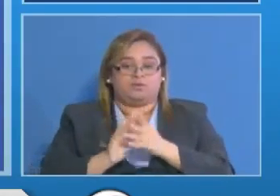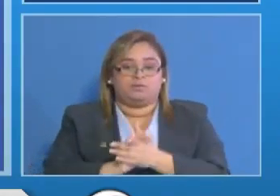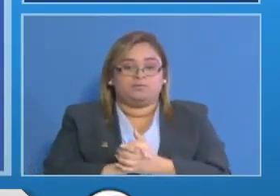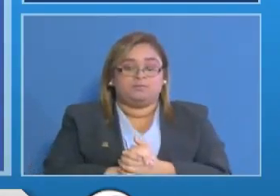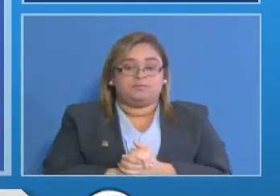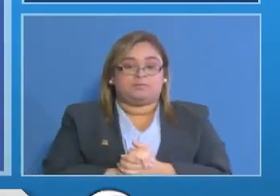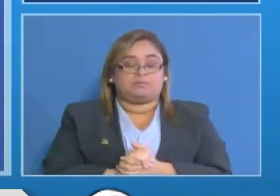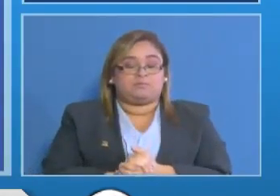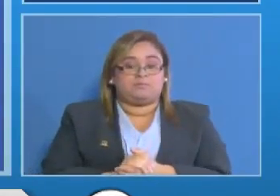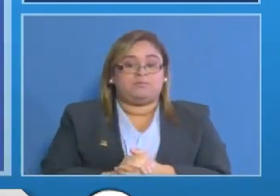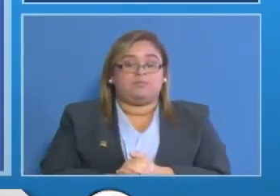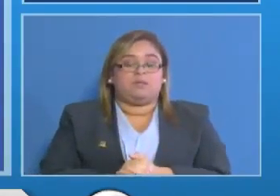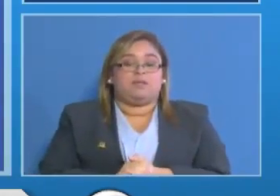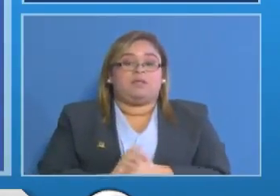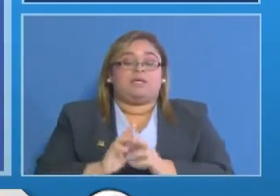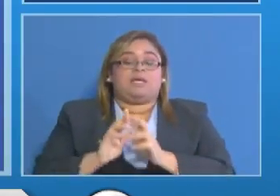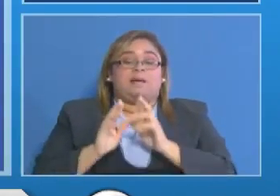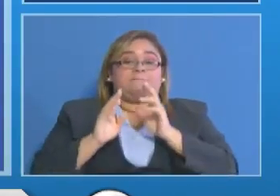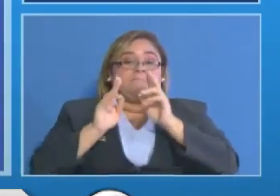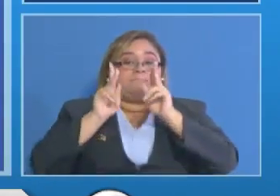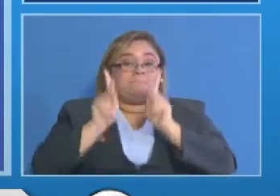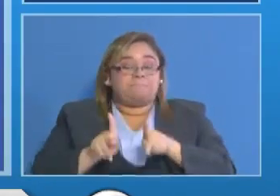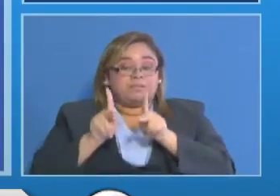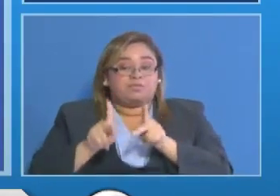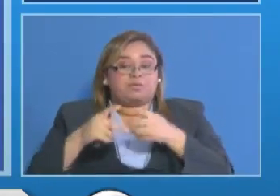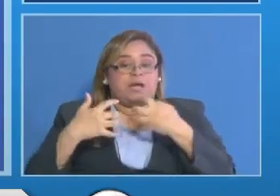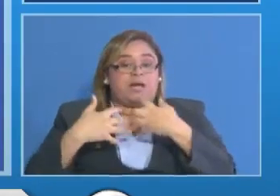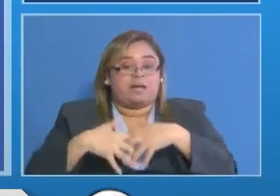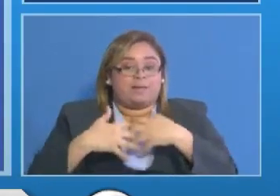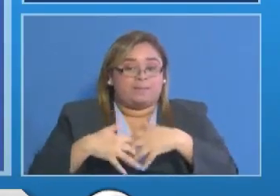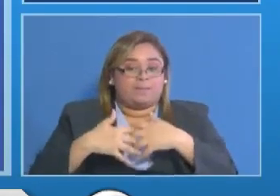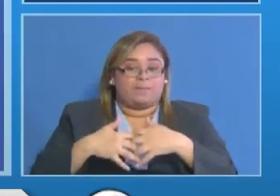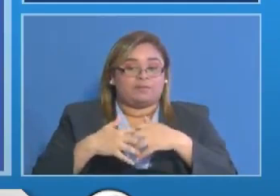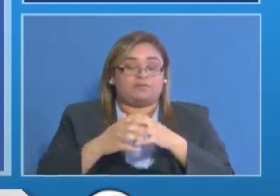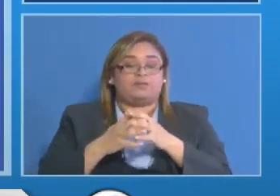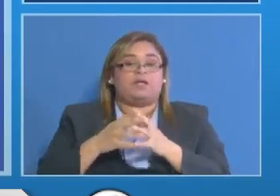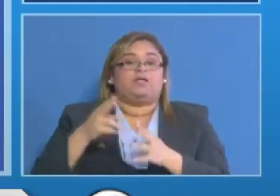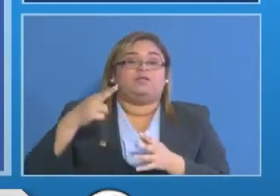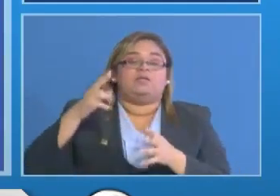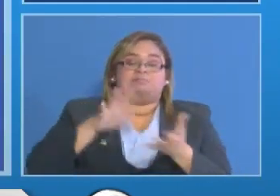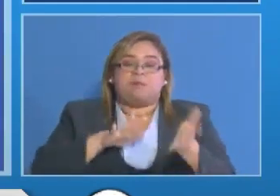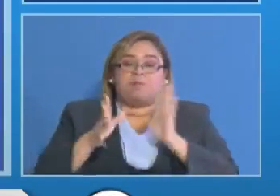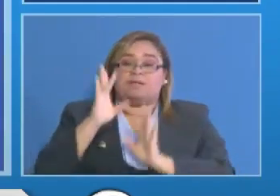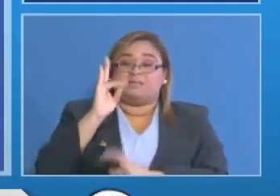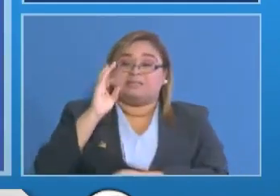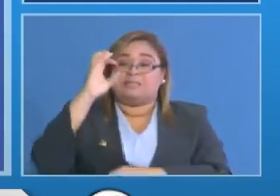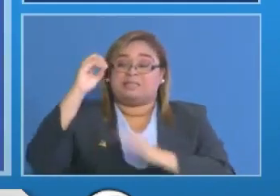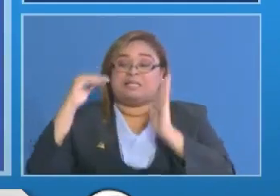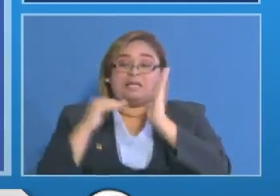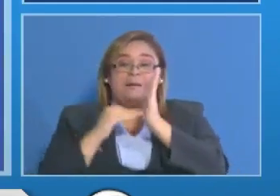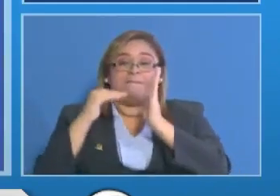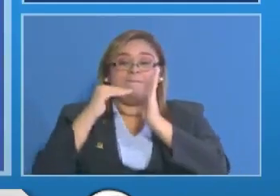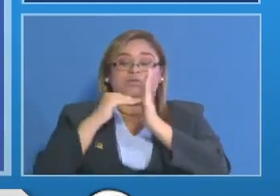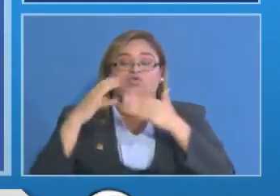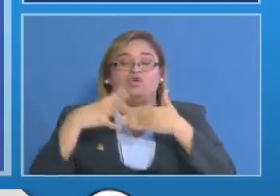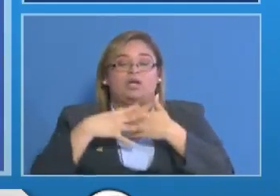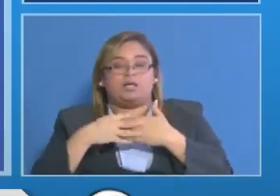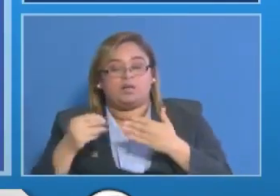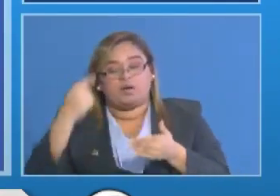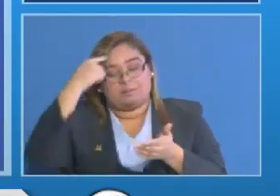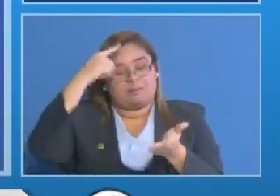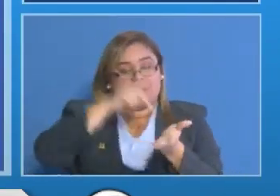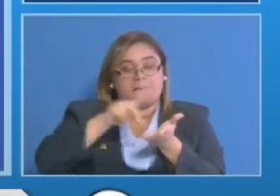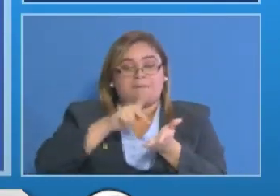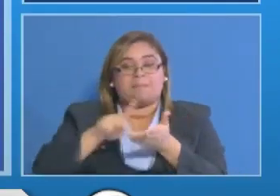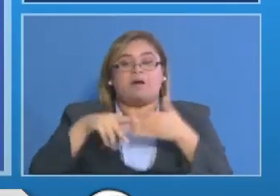nuestros proveedores también tenemos una especial atención estamos tramitando casi 70 millones de dólares de pago que como